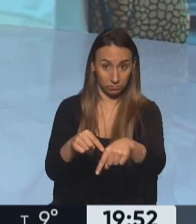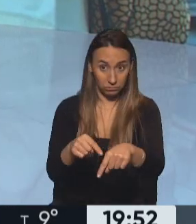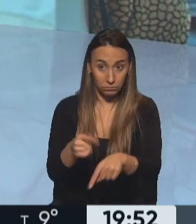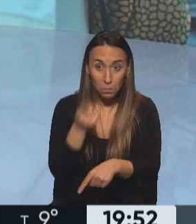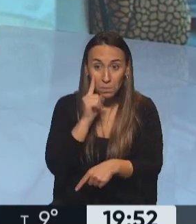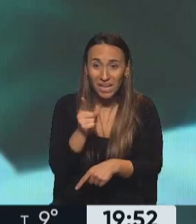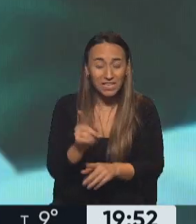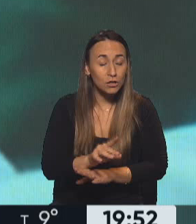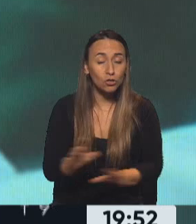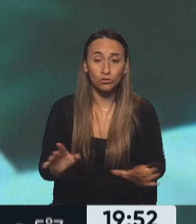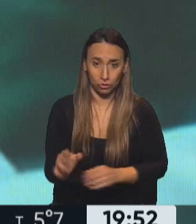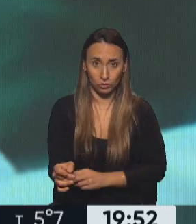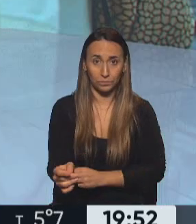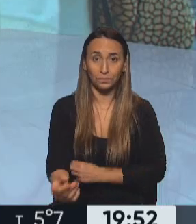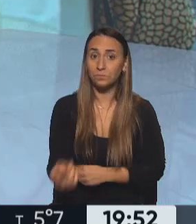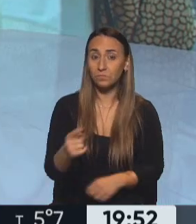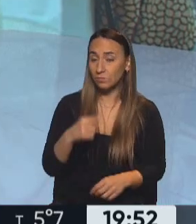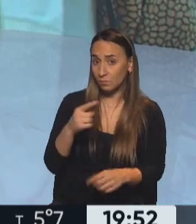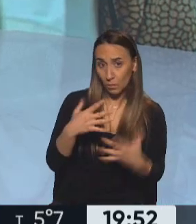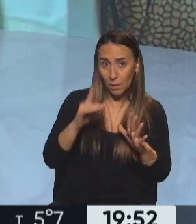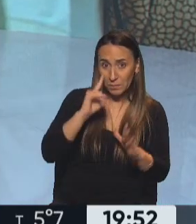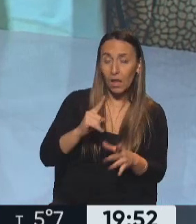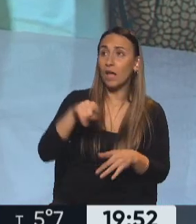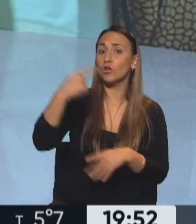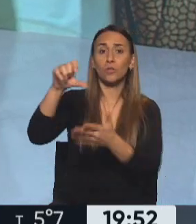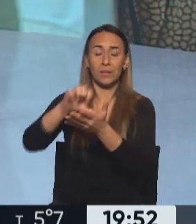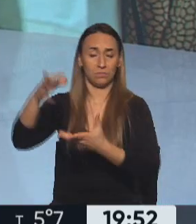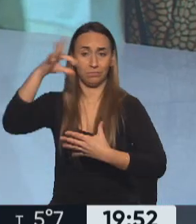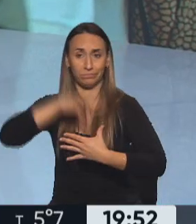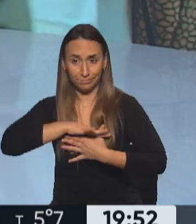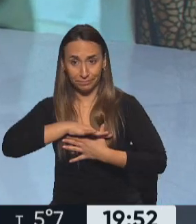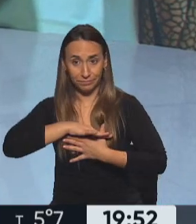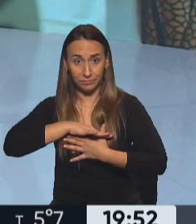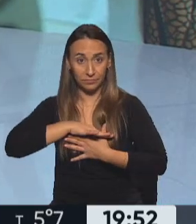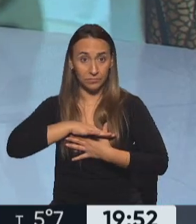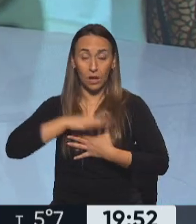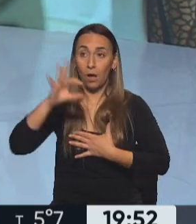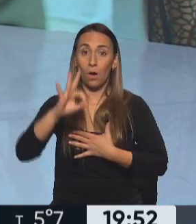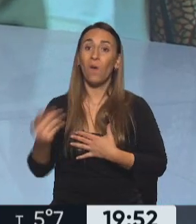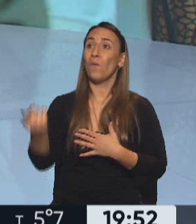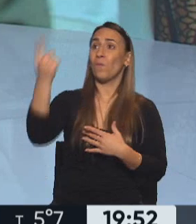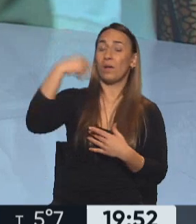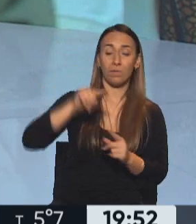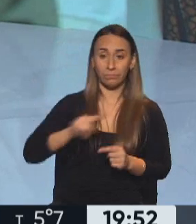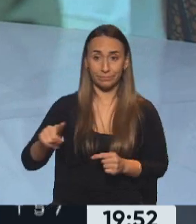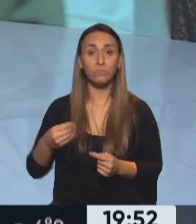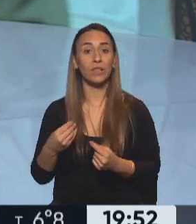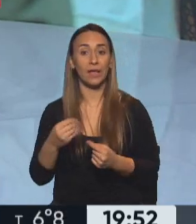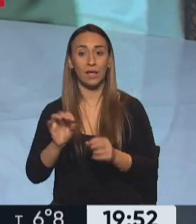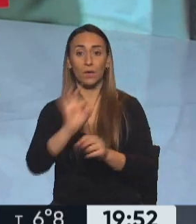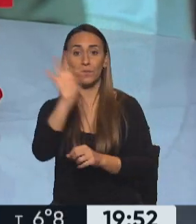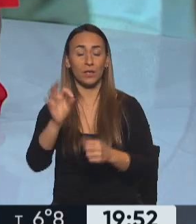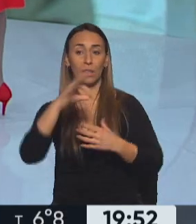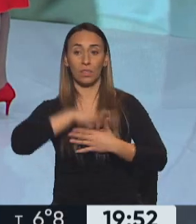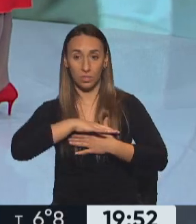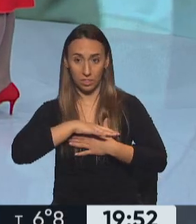riesgo que corren. Uno, riesgo de enfermarse afuera y el riesgo también de no poder volver porque uno está infectado o subirse a un avión